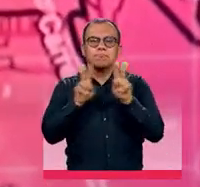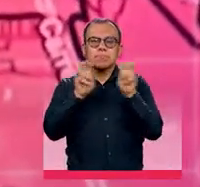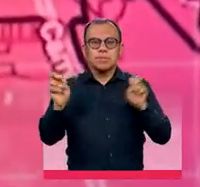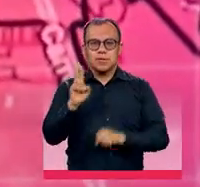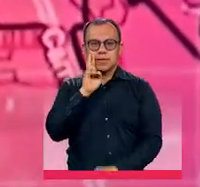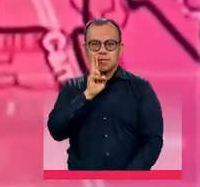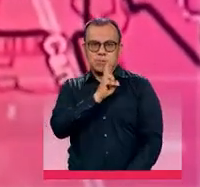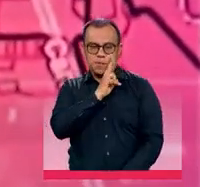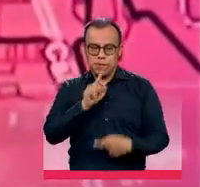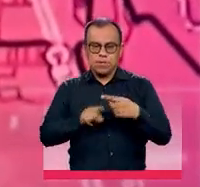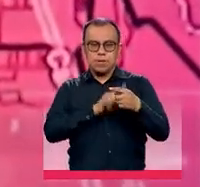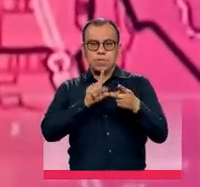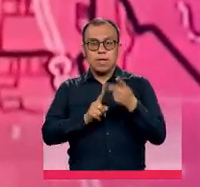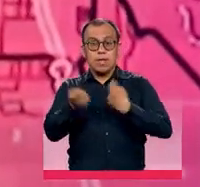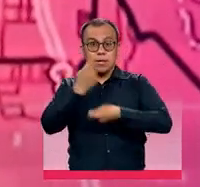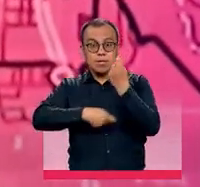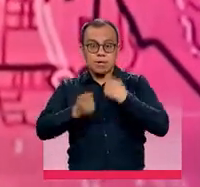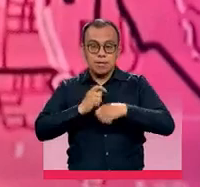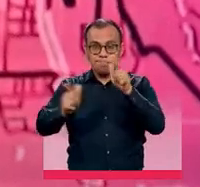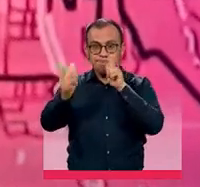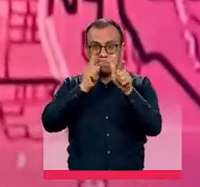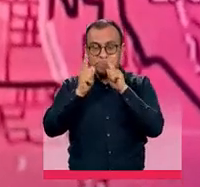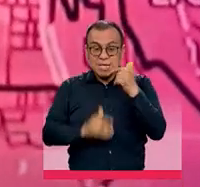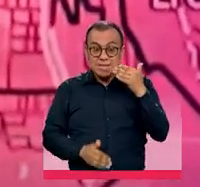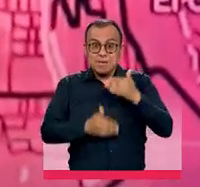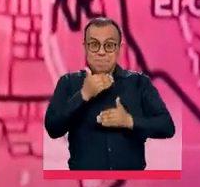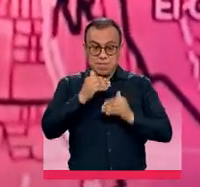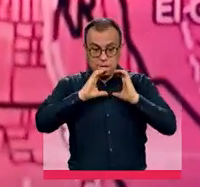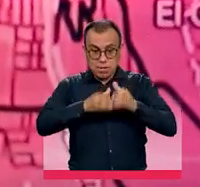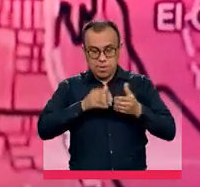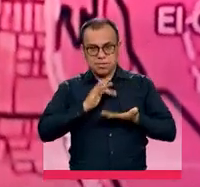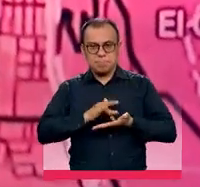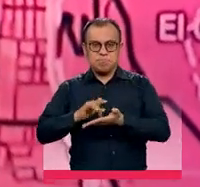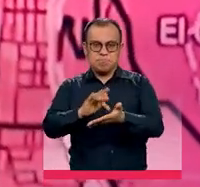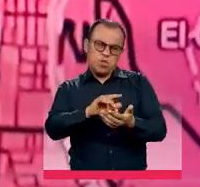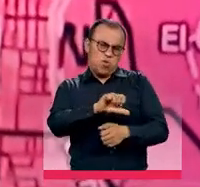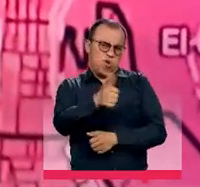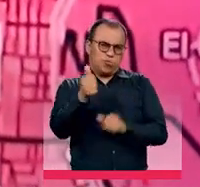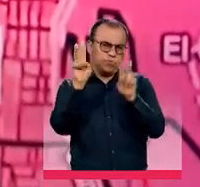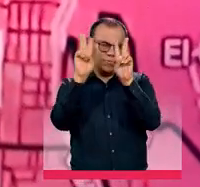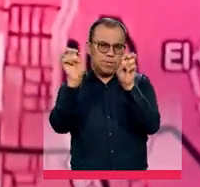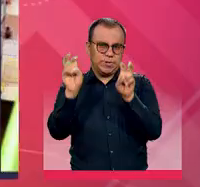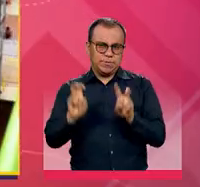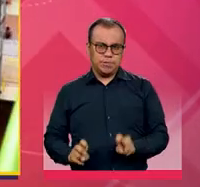restaurantes, la venta de licor y el inicio de clases presenciales, entre otros temas.